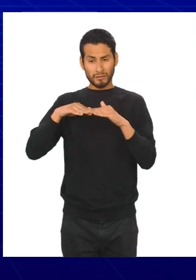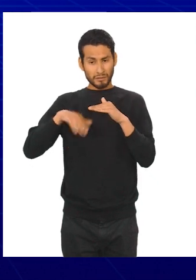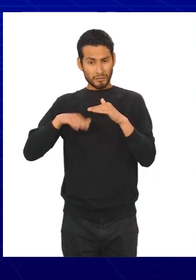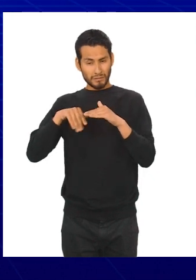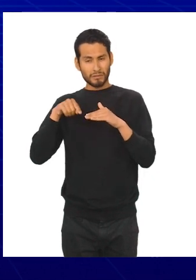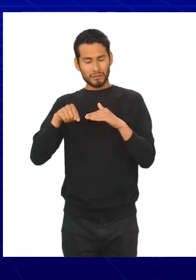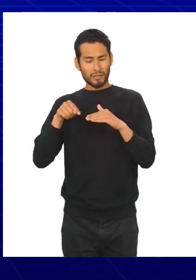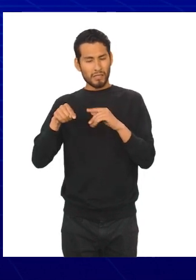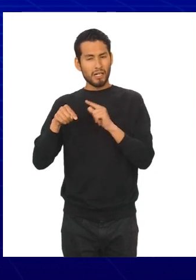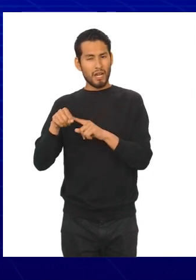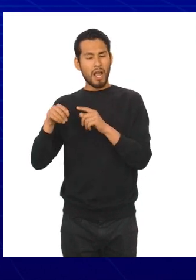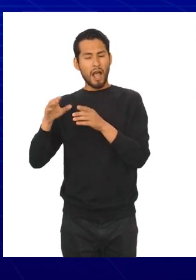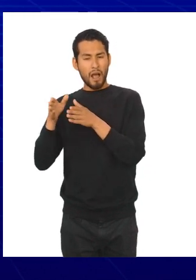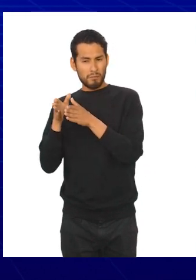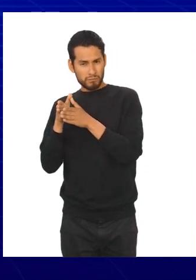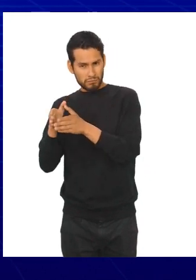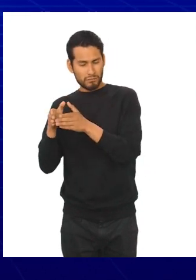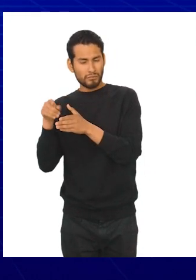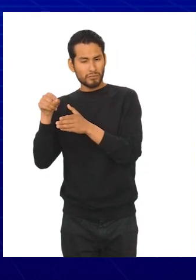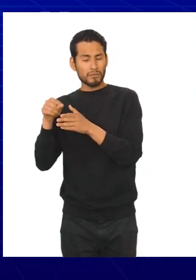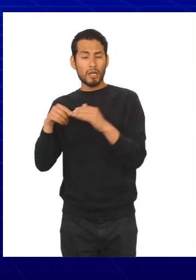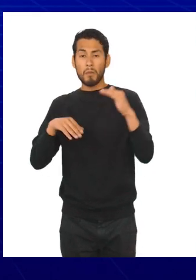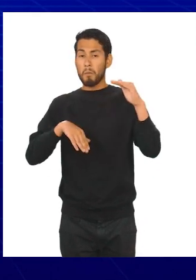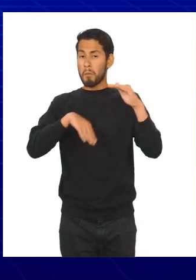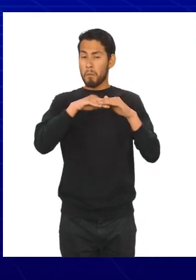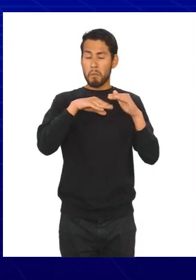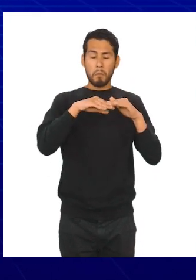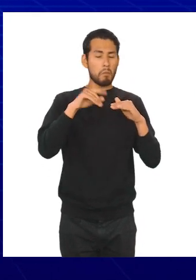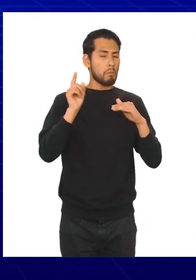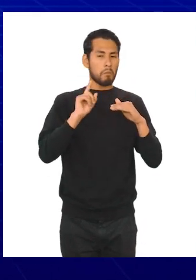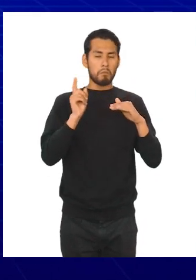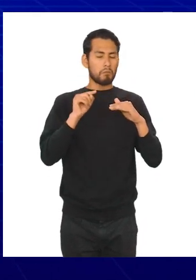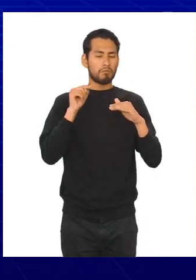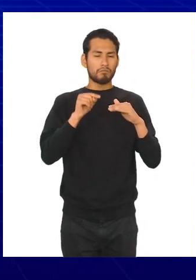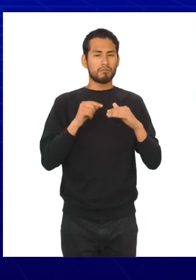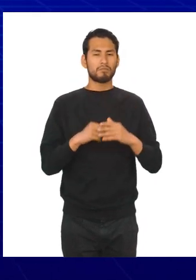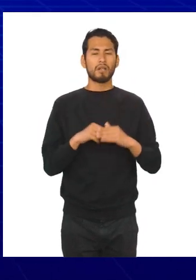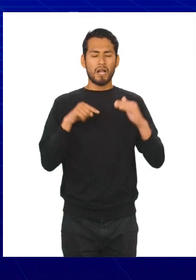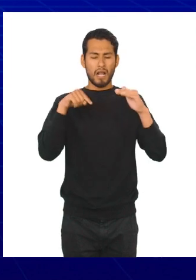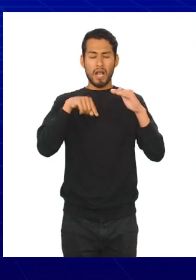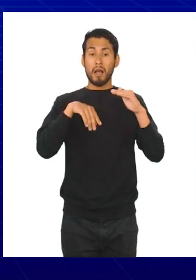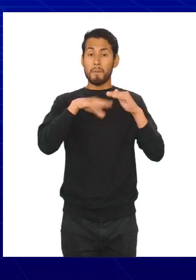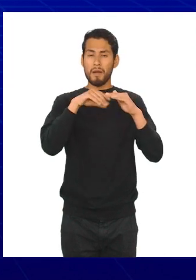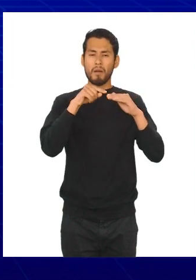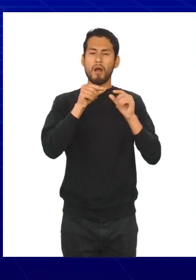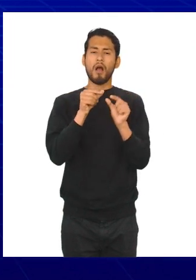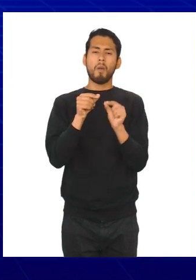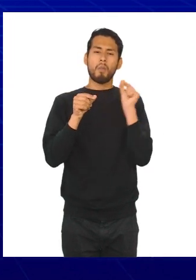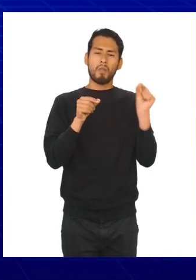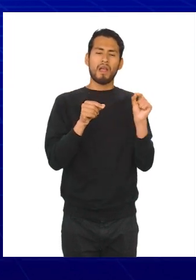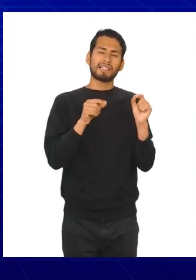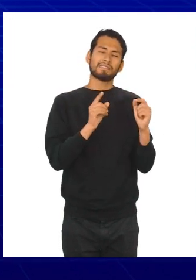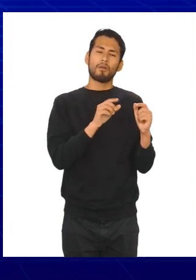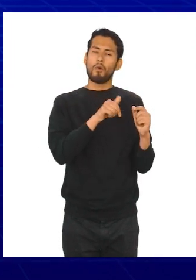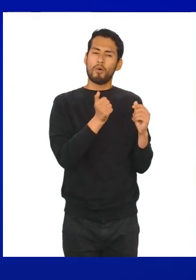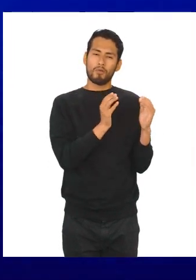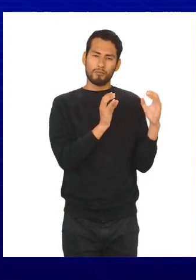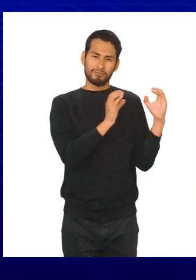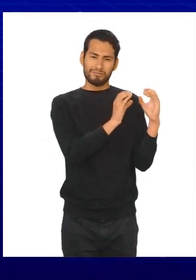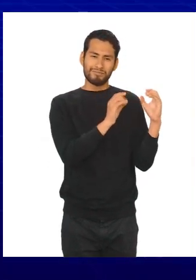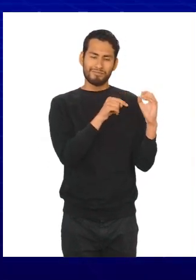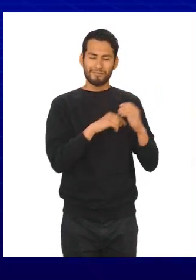de una clase pertenece al intervalo, pero el límite superior no, por lo que se cuenta en el siguiente intervalo.